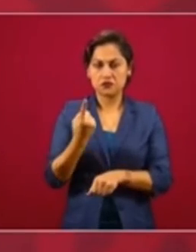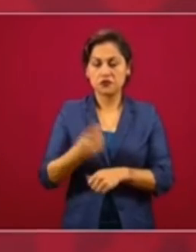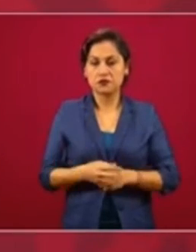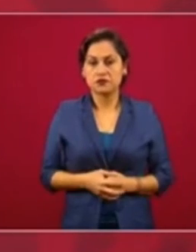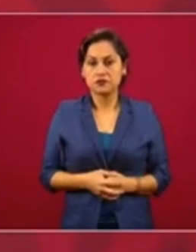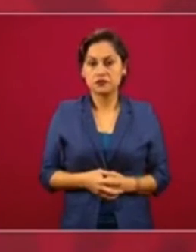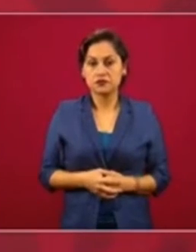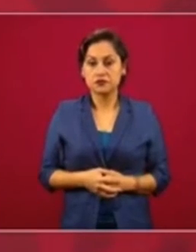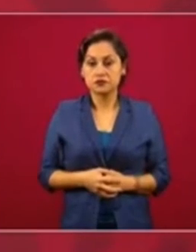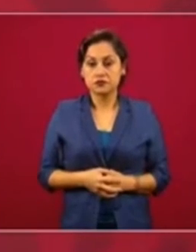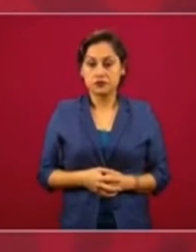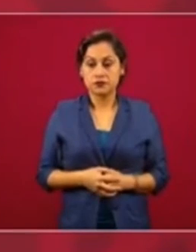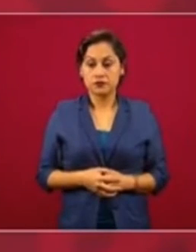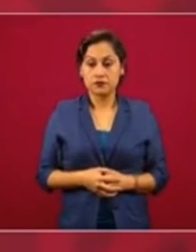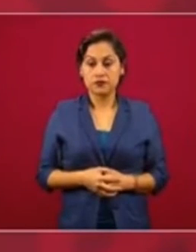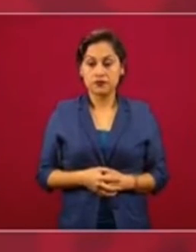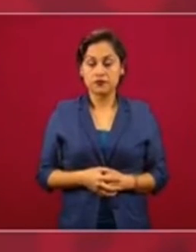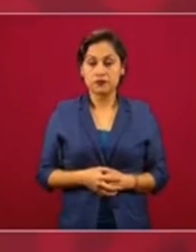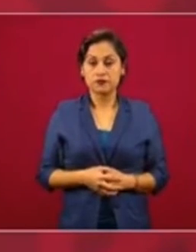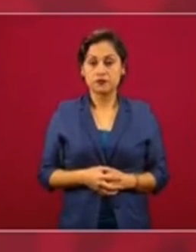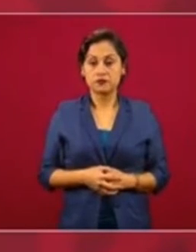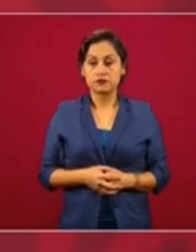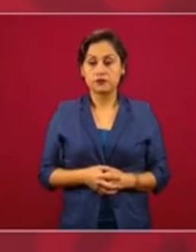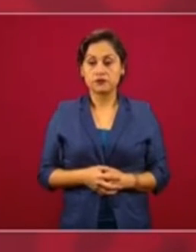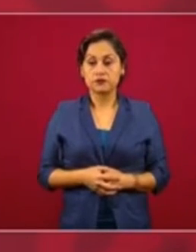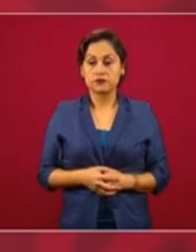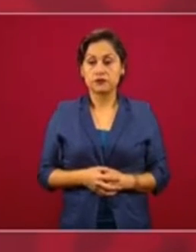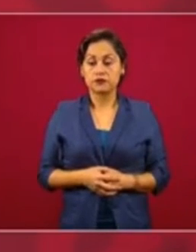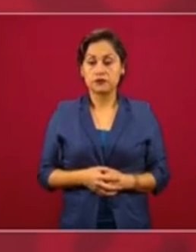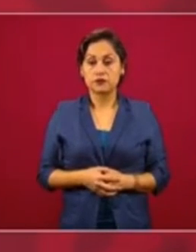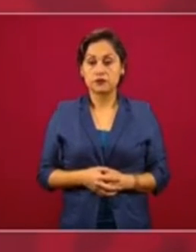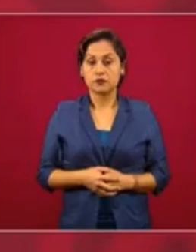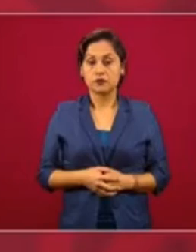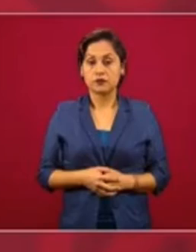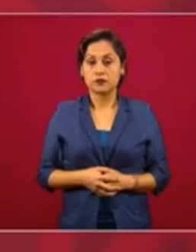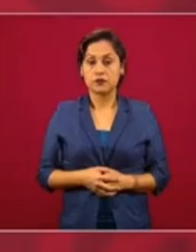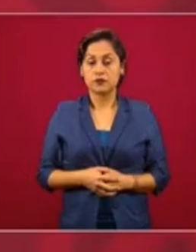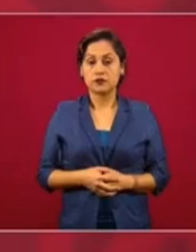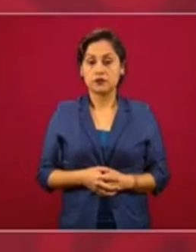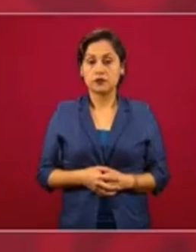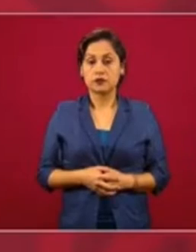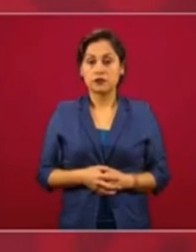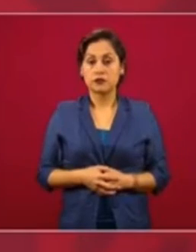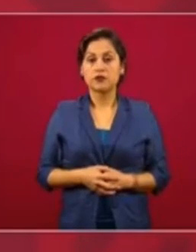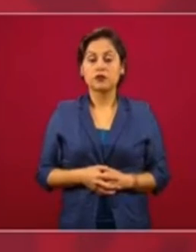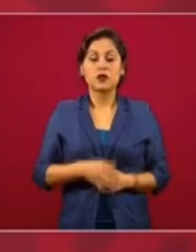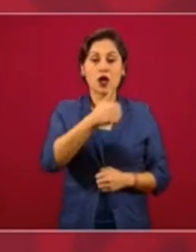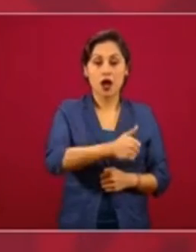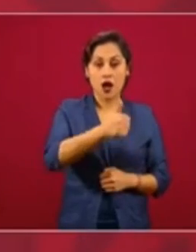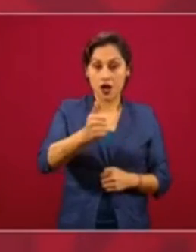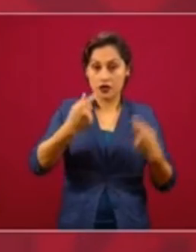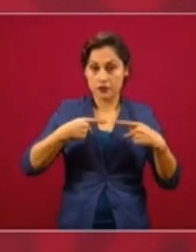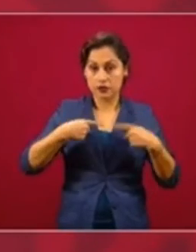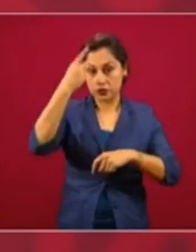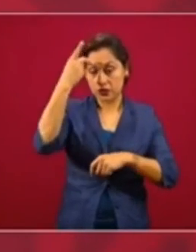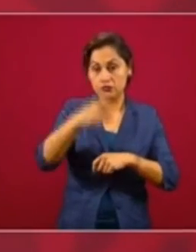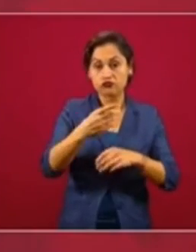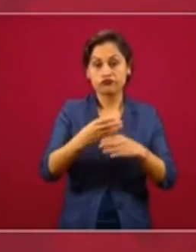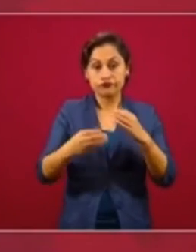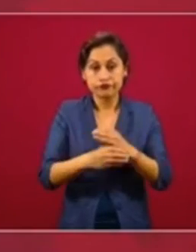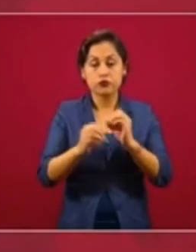privado lo que significan patrimonios de